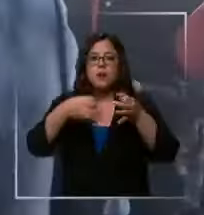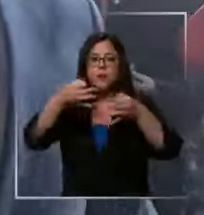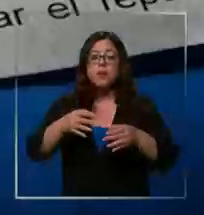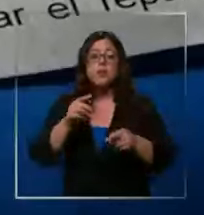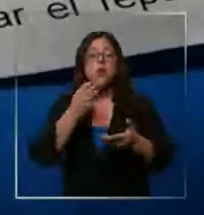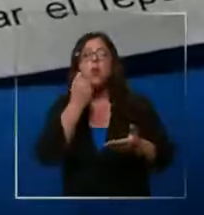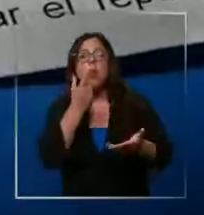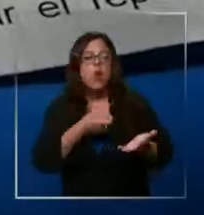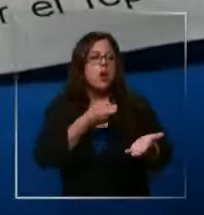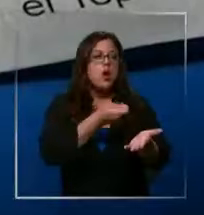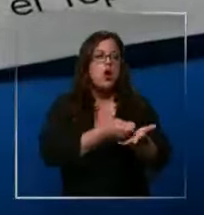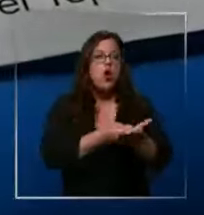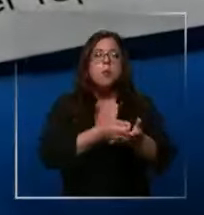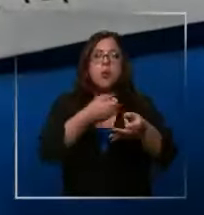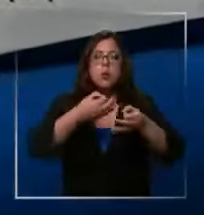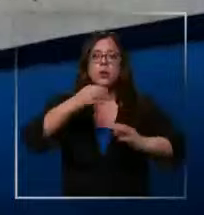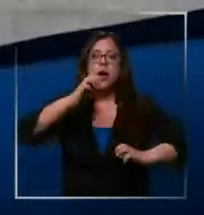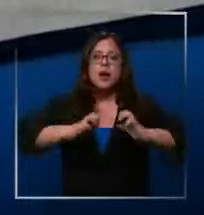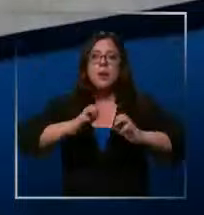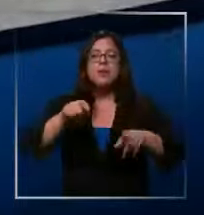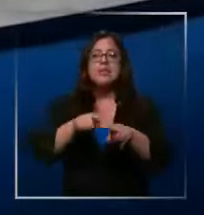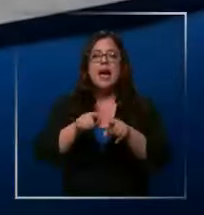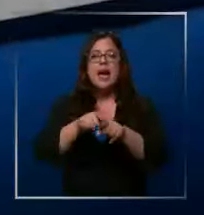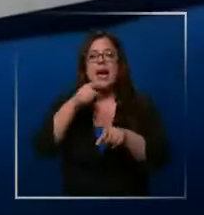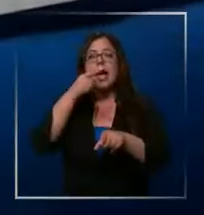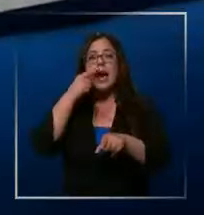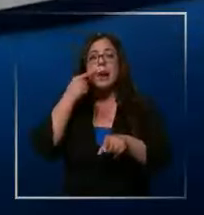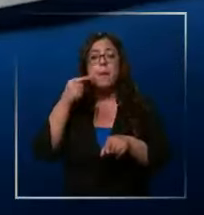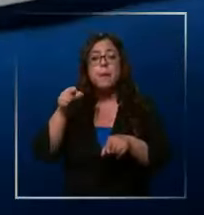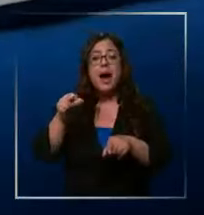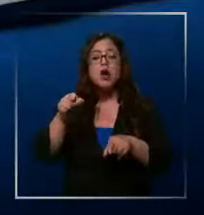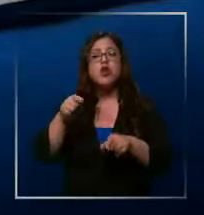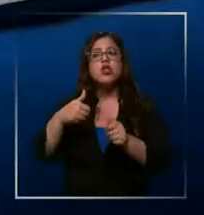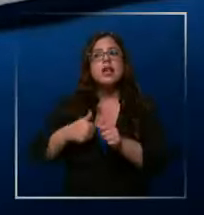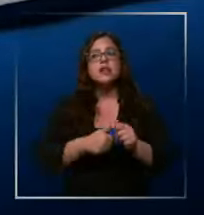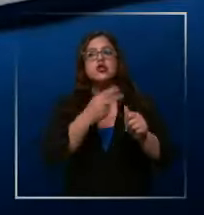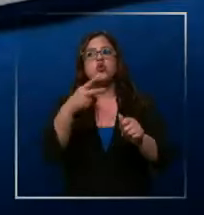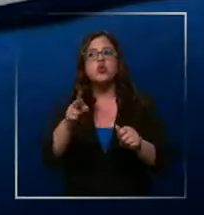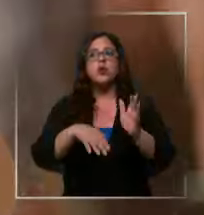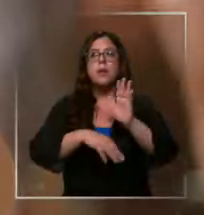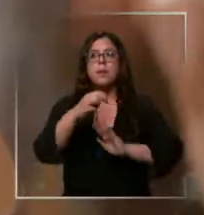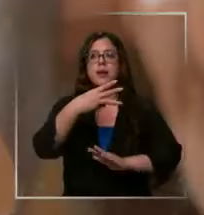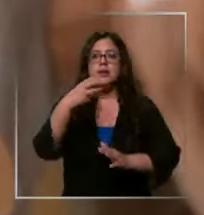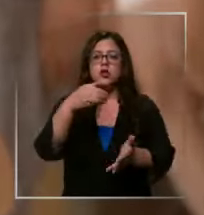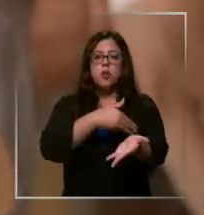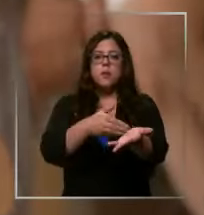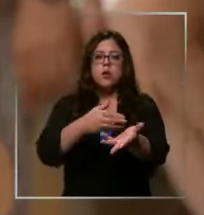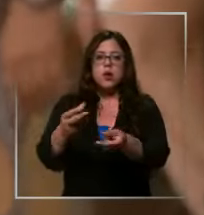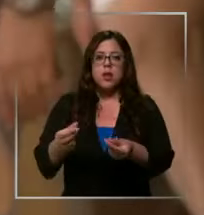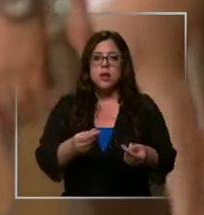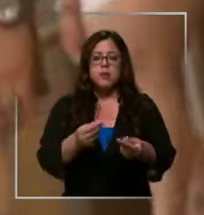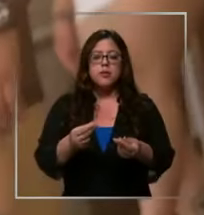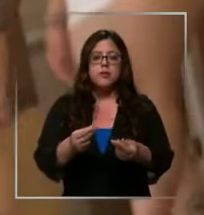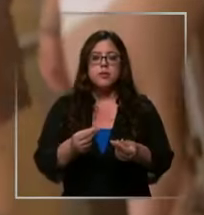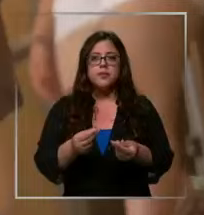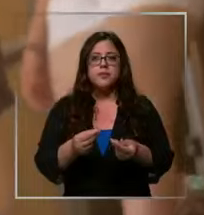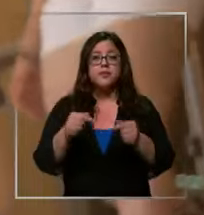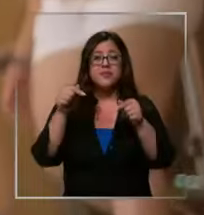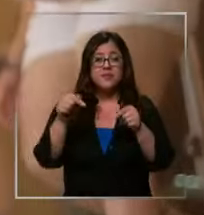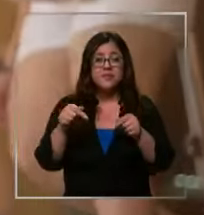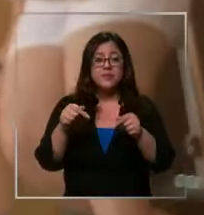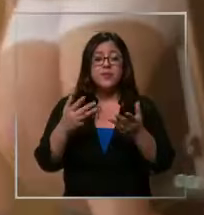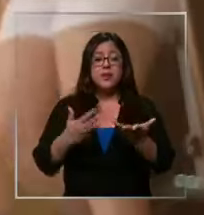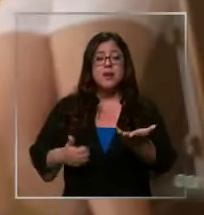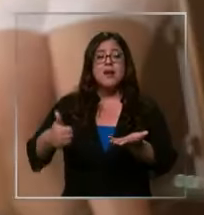compra que habría realizado a la empresa del hermano de uno de sus asesores por más de 300 millones de pesos. Con todo,